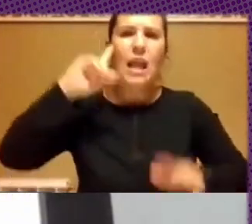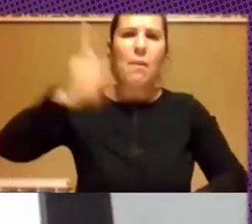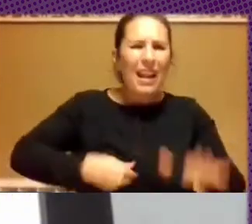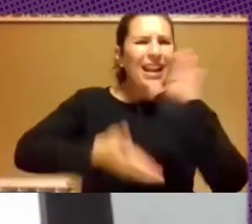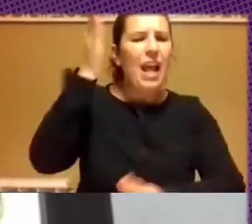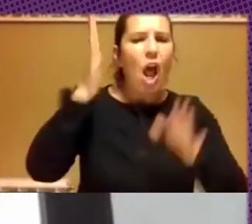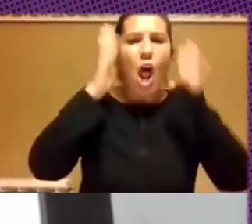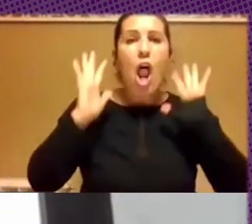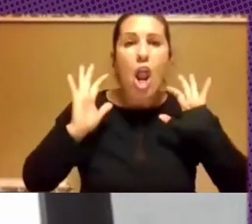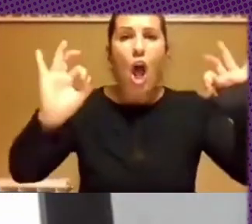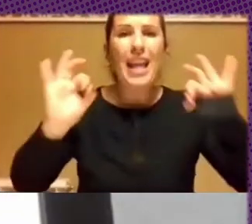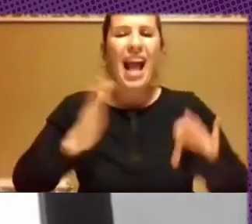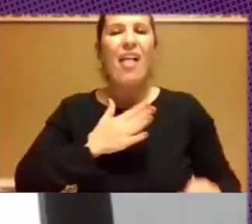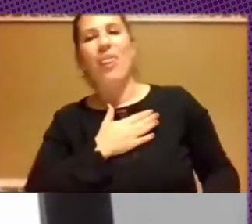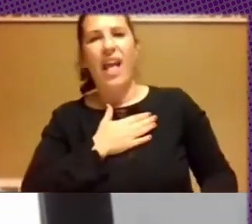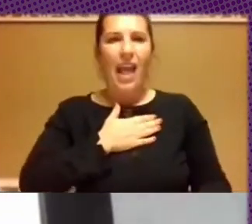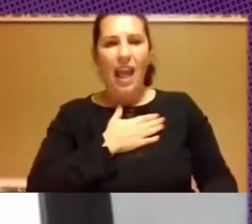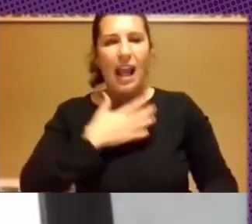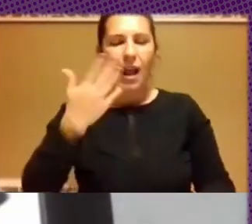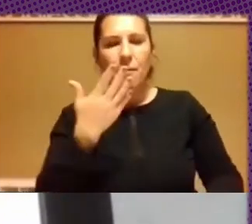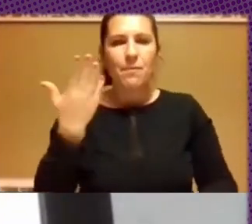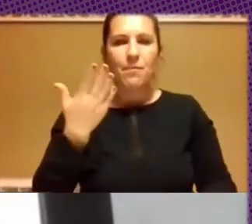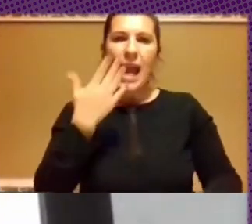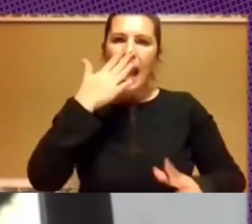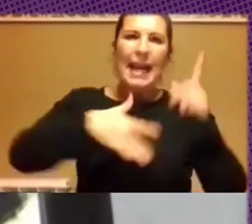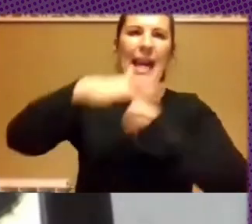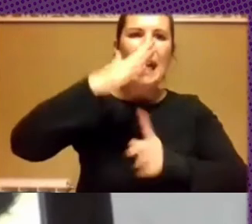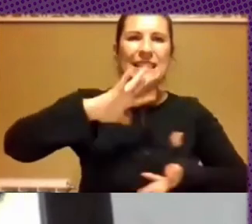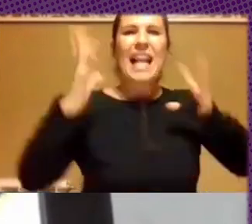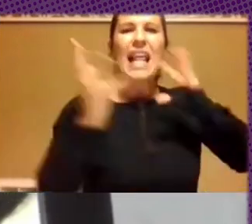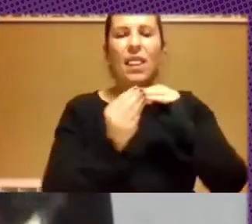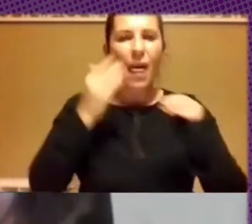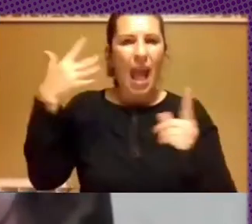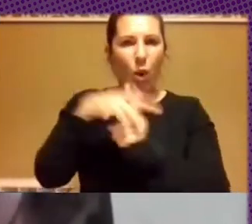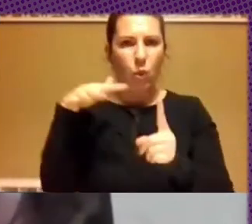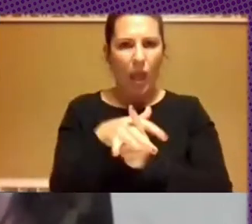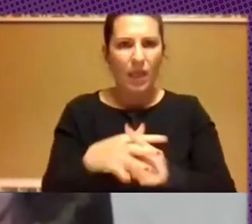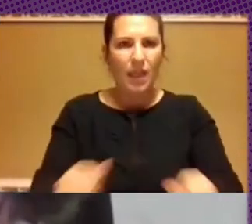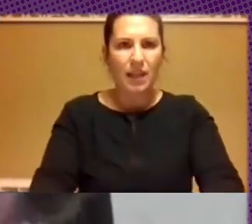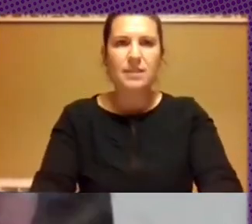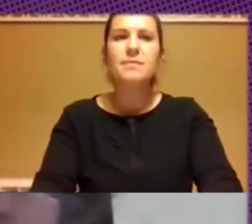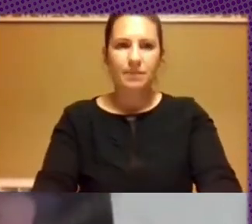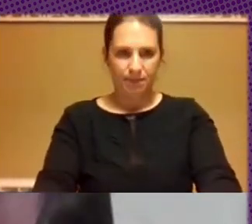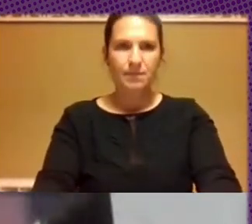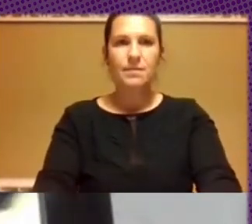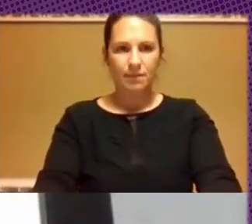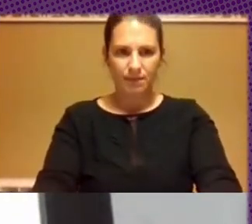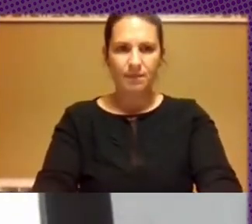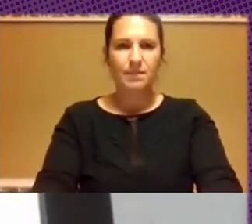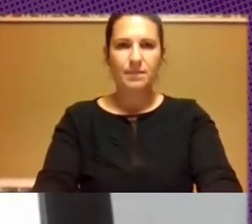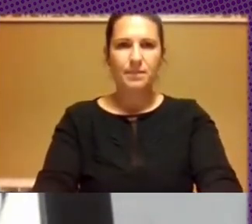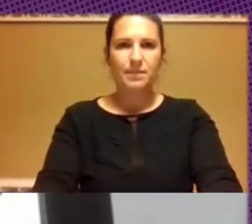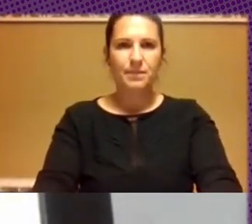lógica de residencia de las audiencias. Digo, no hay una discusión por la